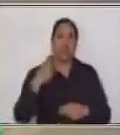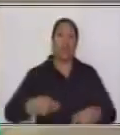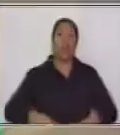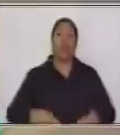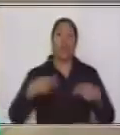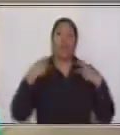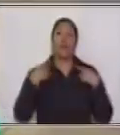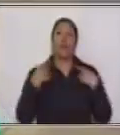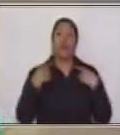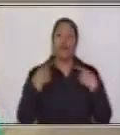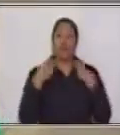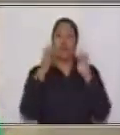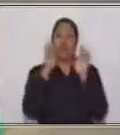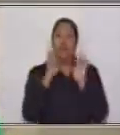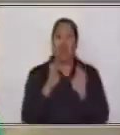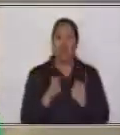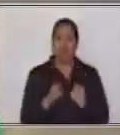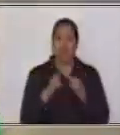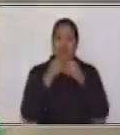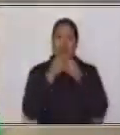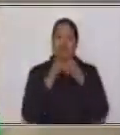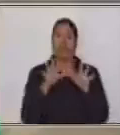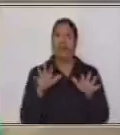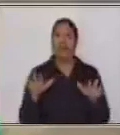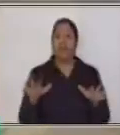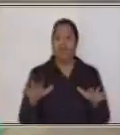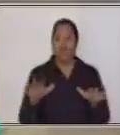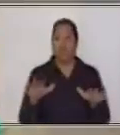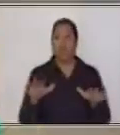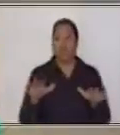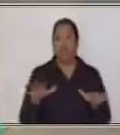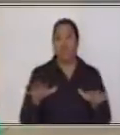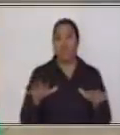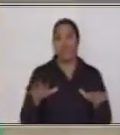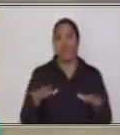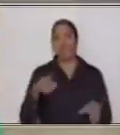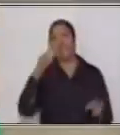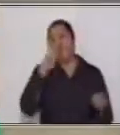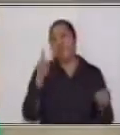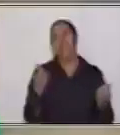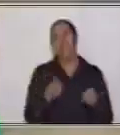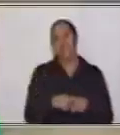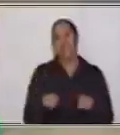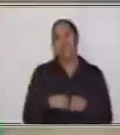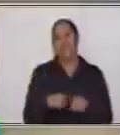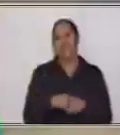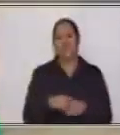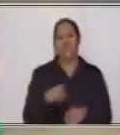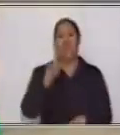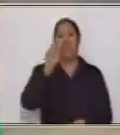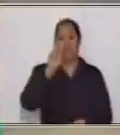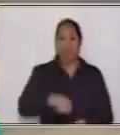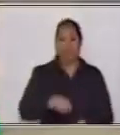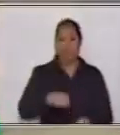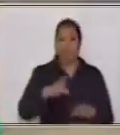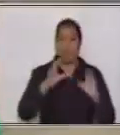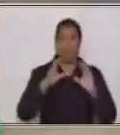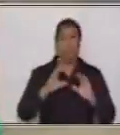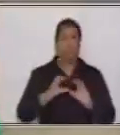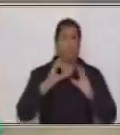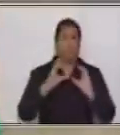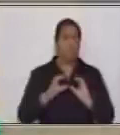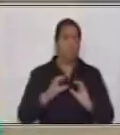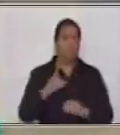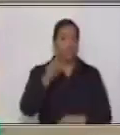humanos, de los animales y sobre todo que debemos de cuidarnos. Recuerda